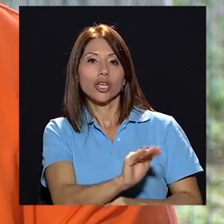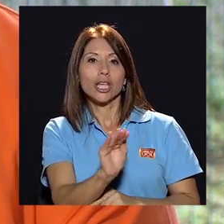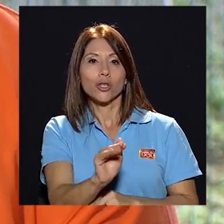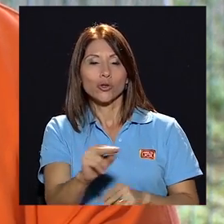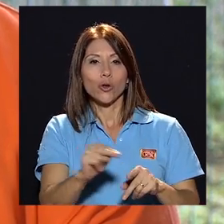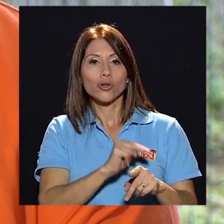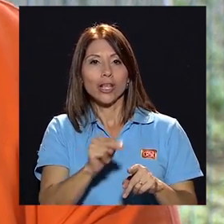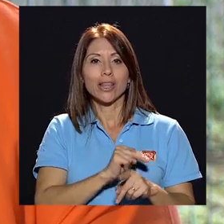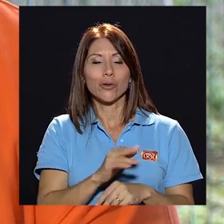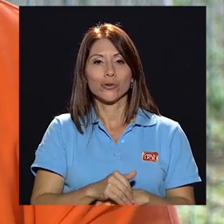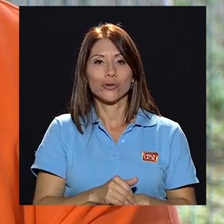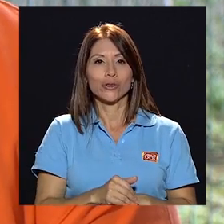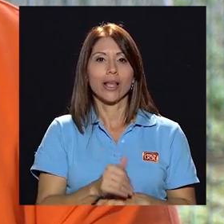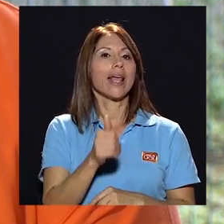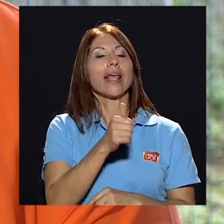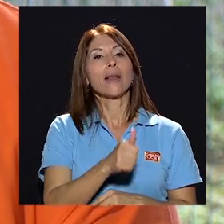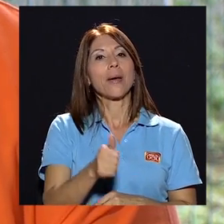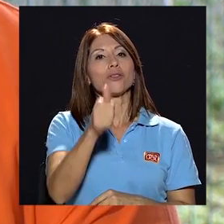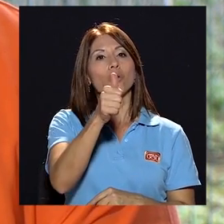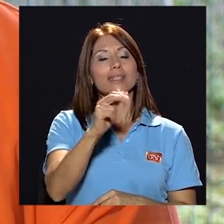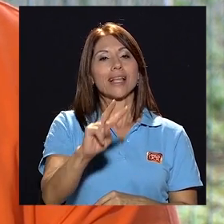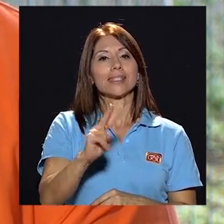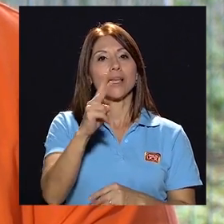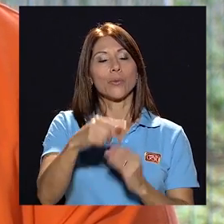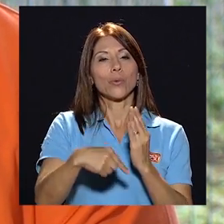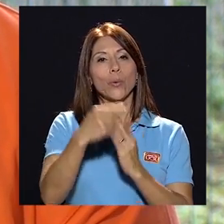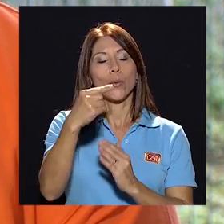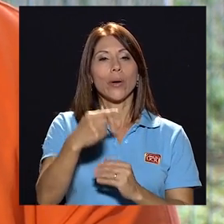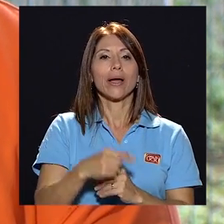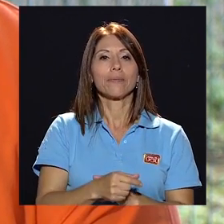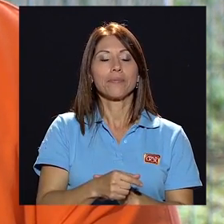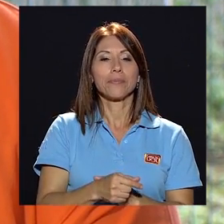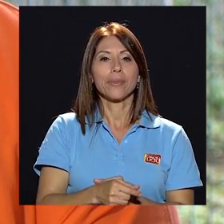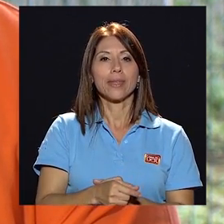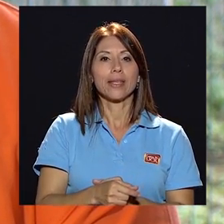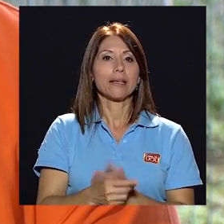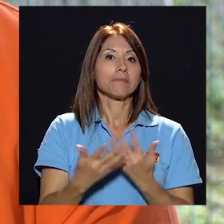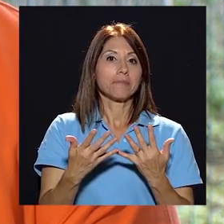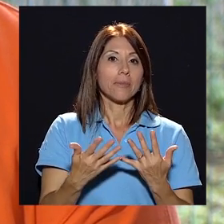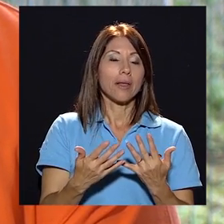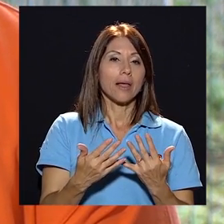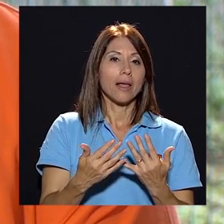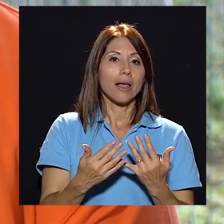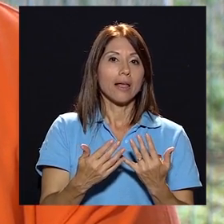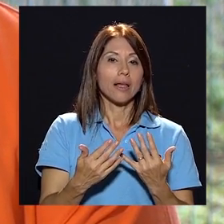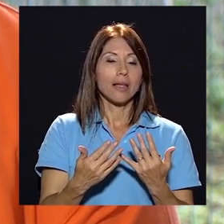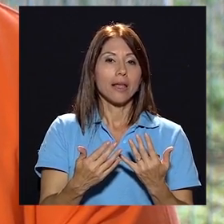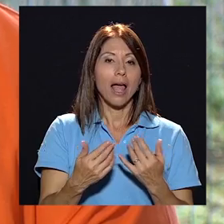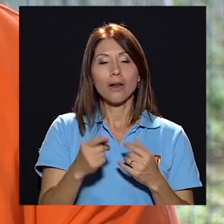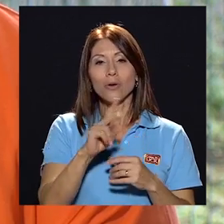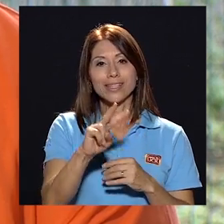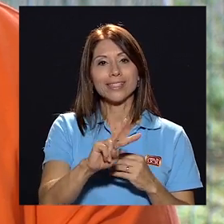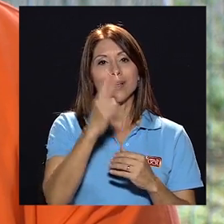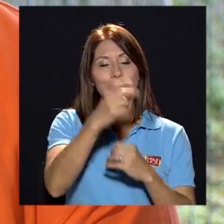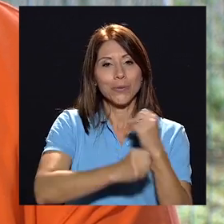dos nietos. El mayor está el segundo, está buscando casita y